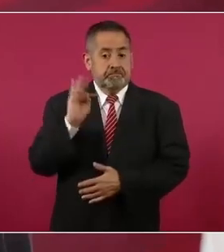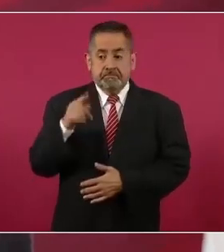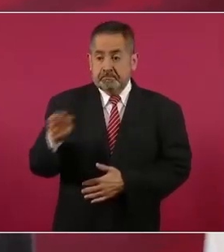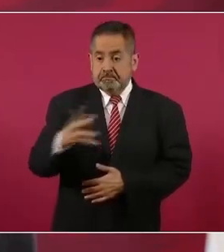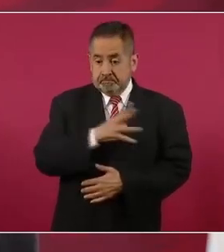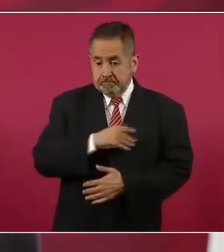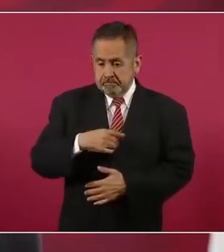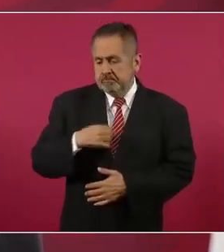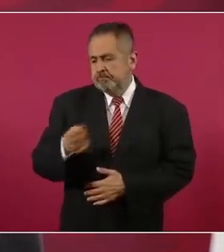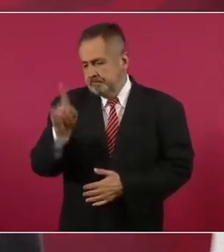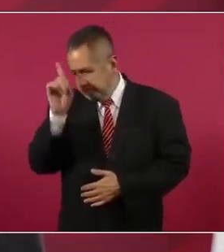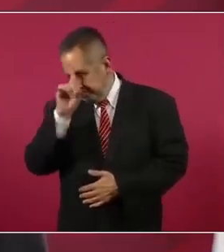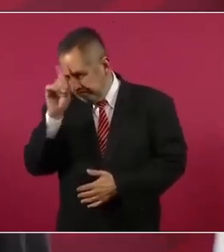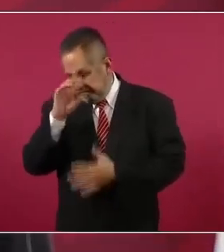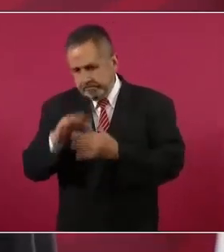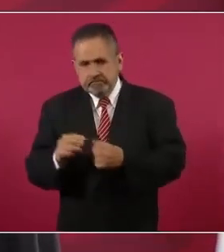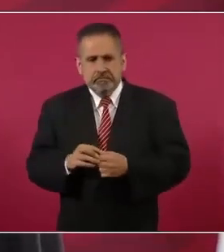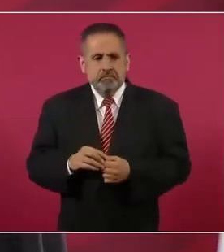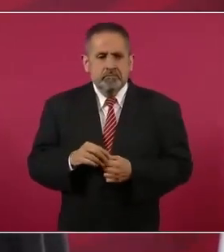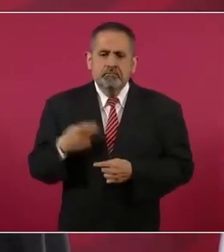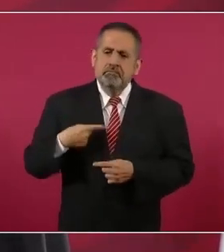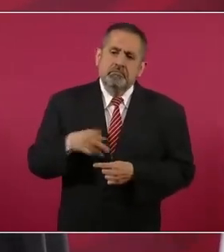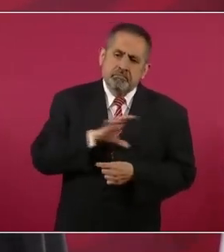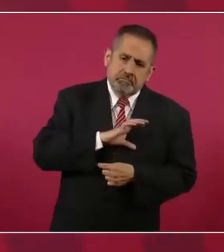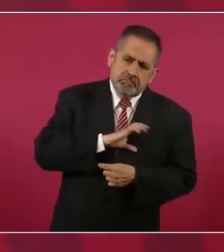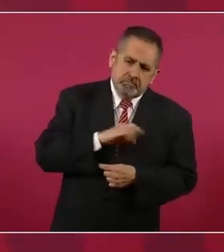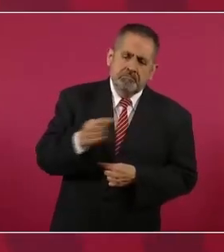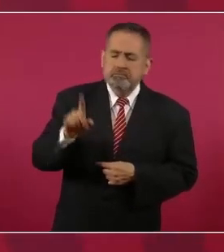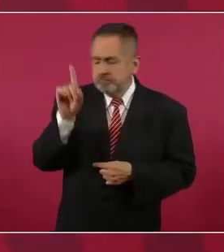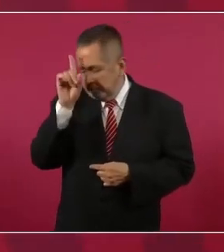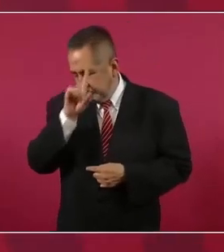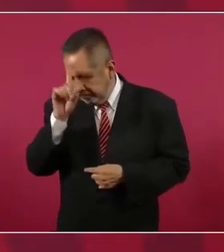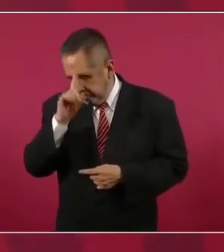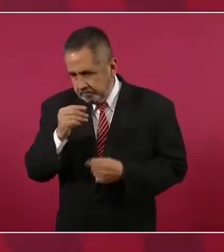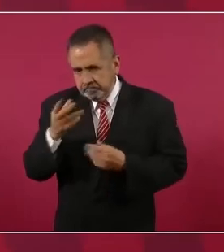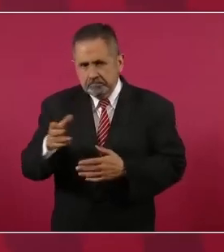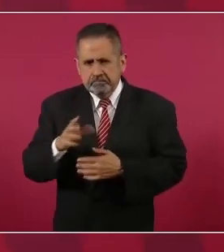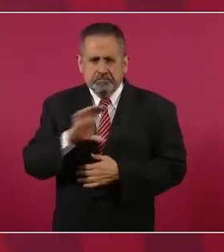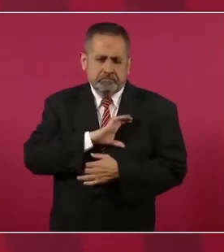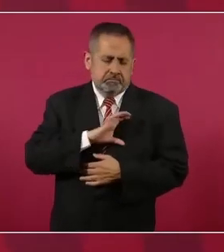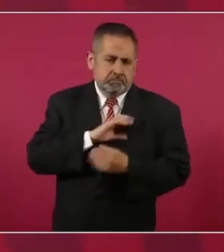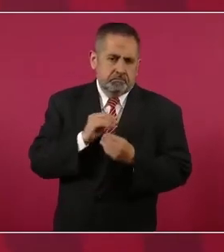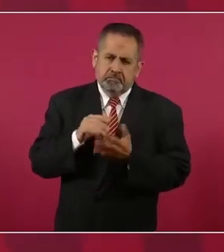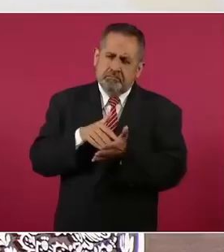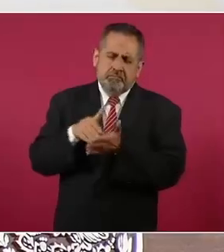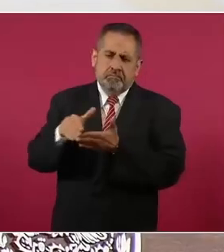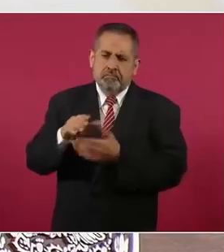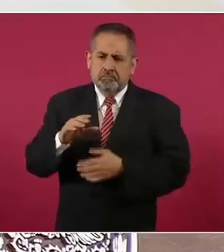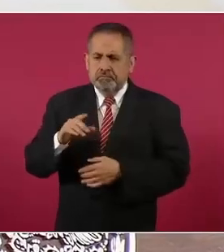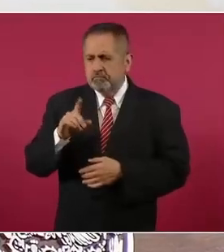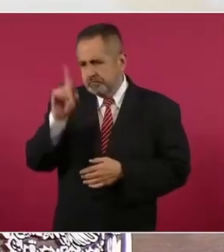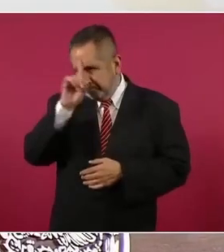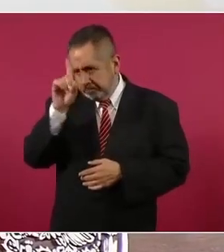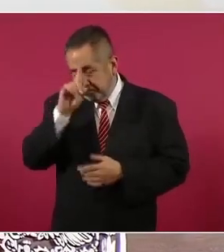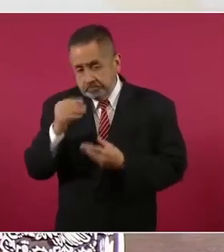a un agente que quiero, que quiero a muchos, a millones, es